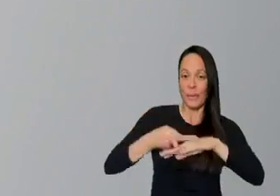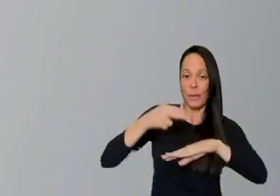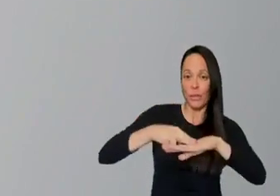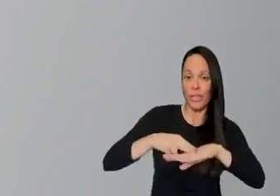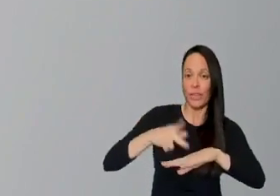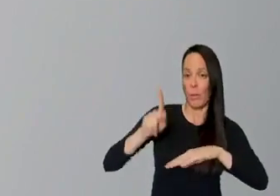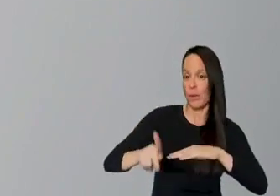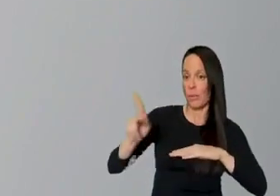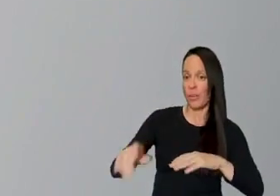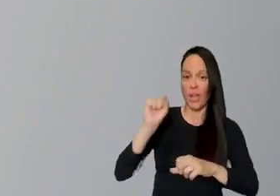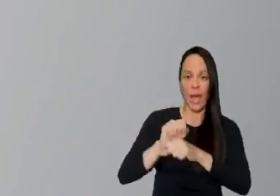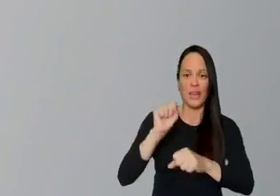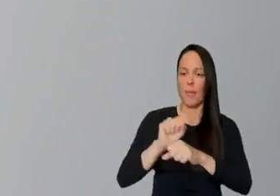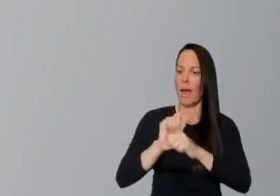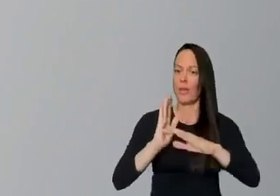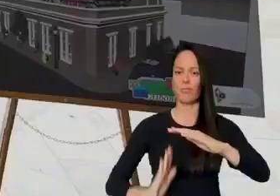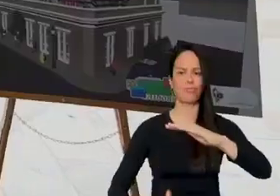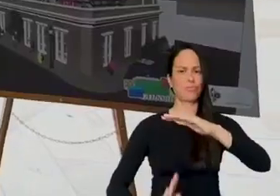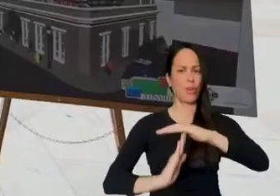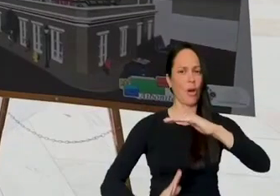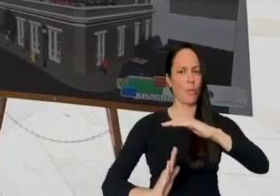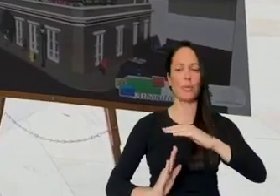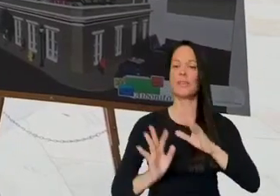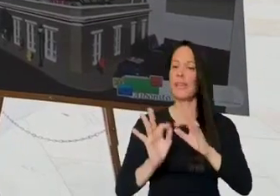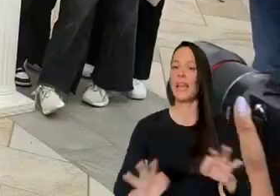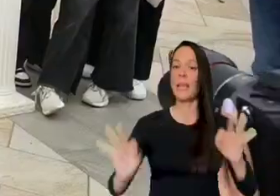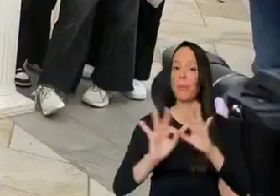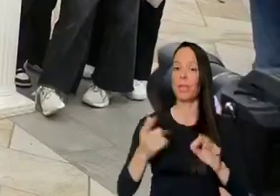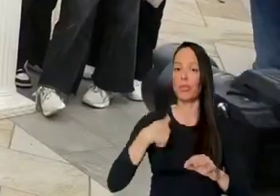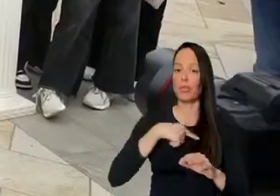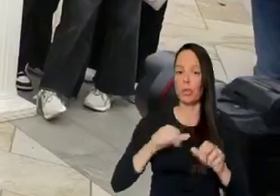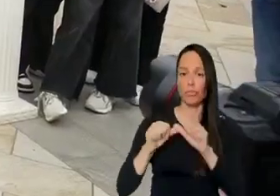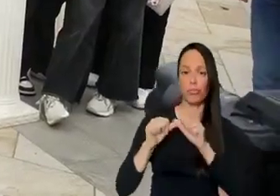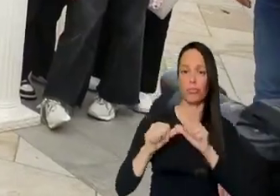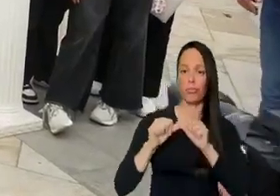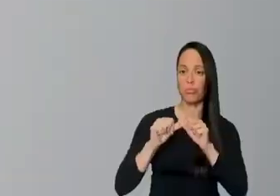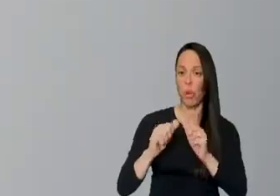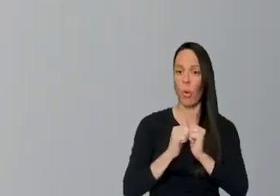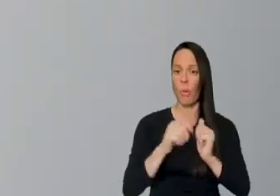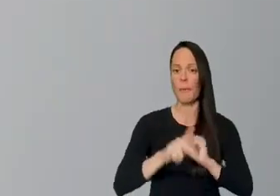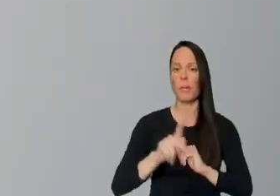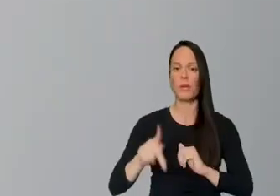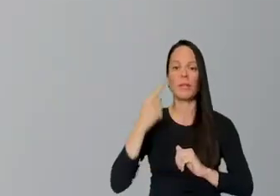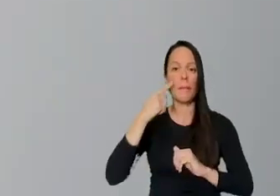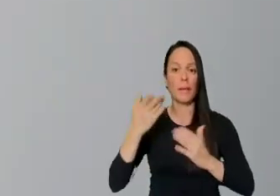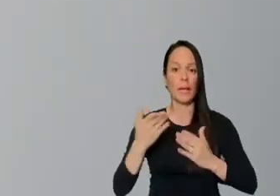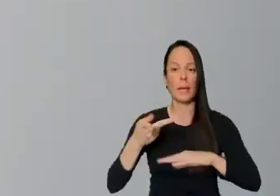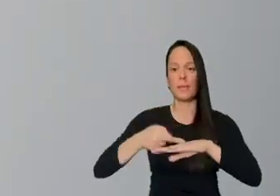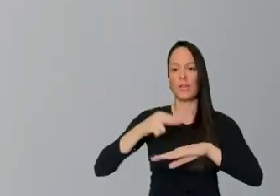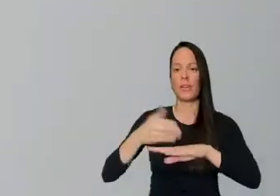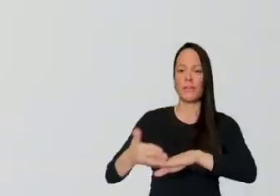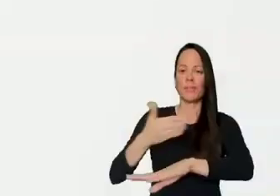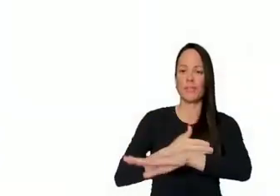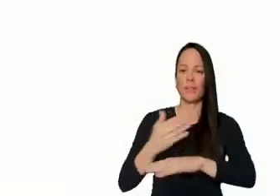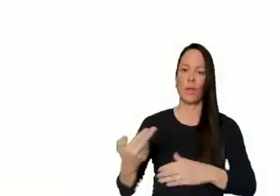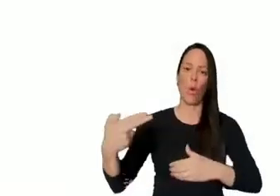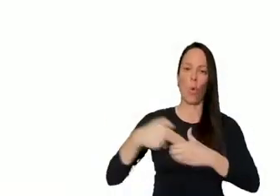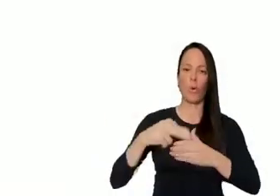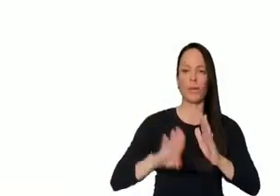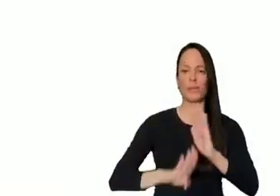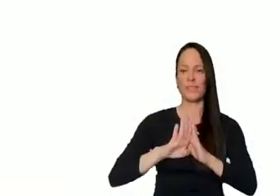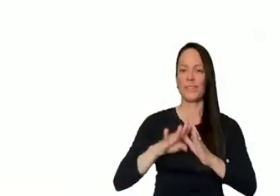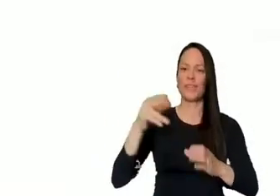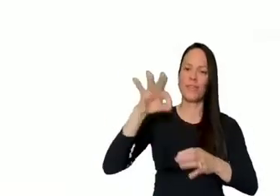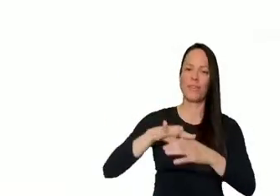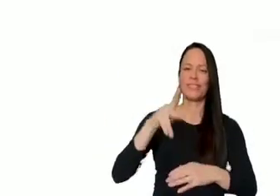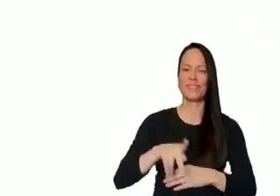La estabilidad que Pedro Pierluisi le ha dado a Puerto Rico ha sido de primera. Es importante que continuemos con Pedro Pierluisi para que Puerto Rico progrese.